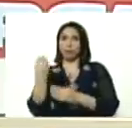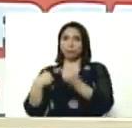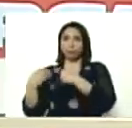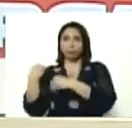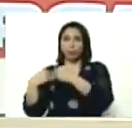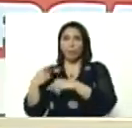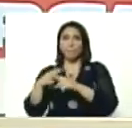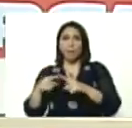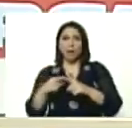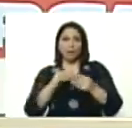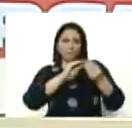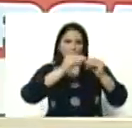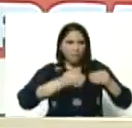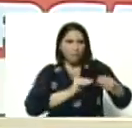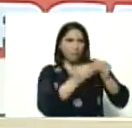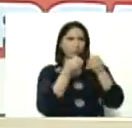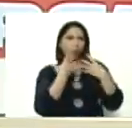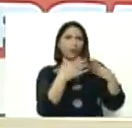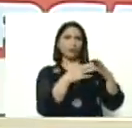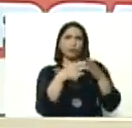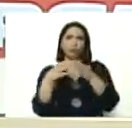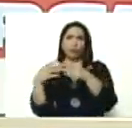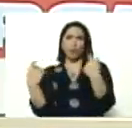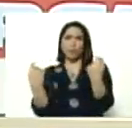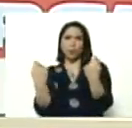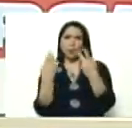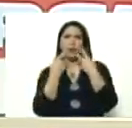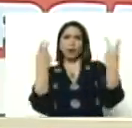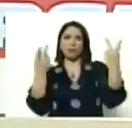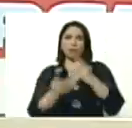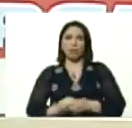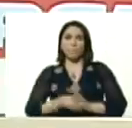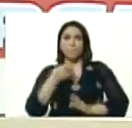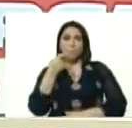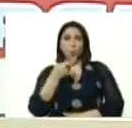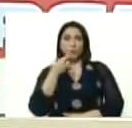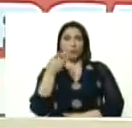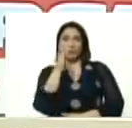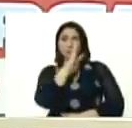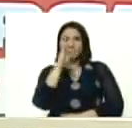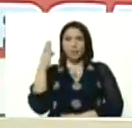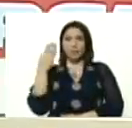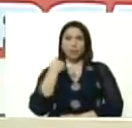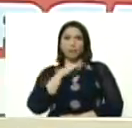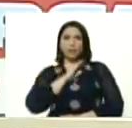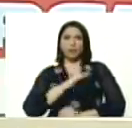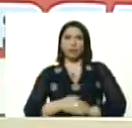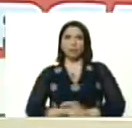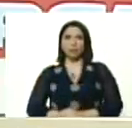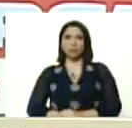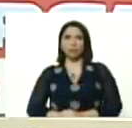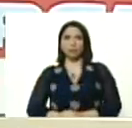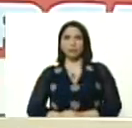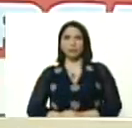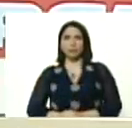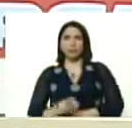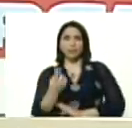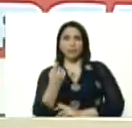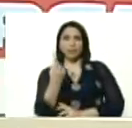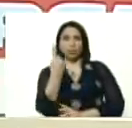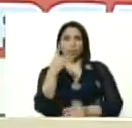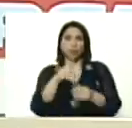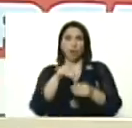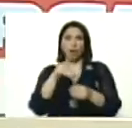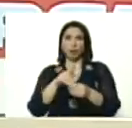llegar, y armar una buena estructura, de propaganda política, en medio, de una pandemia, una pandemia, faltó un dato,